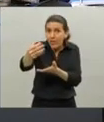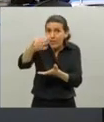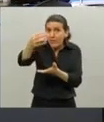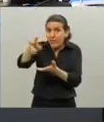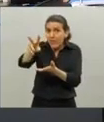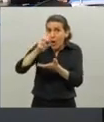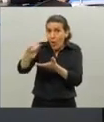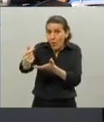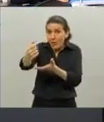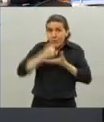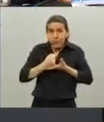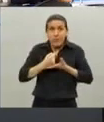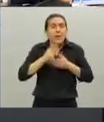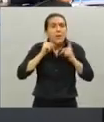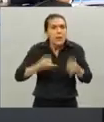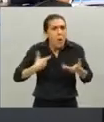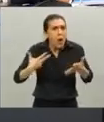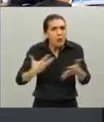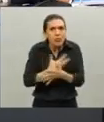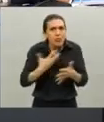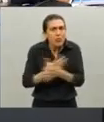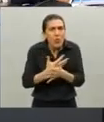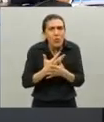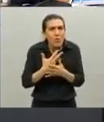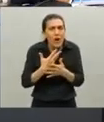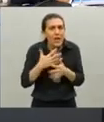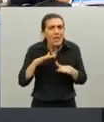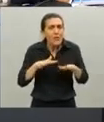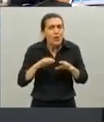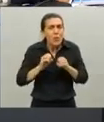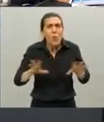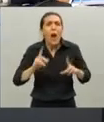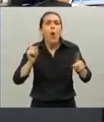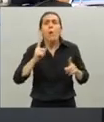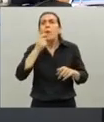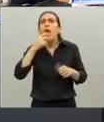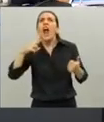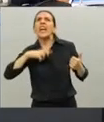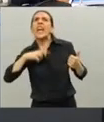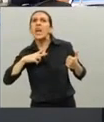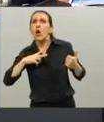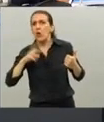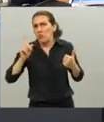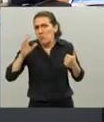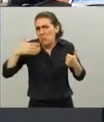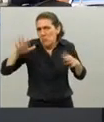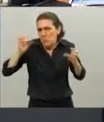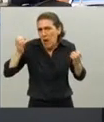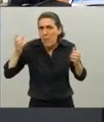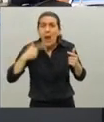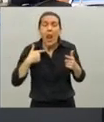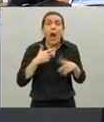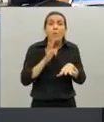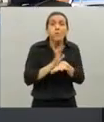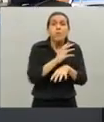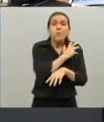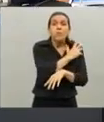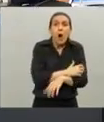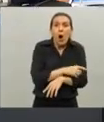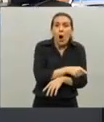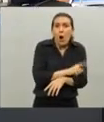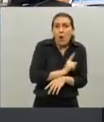muy mal en este sentido no es ni la clase alta ni la clase baja a la que se la está asistiendo